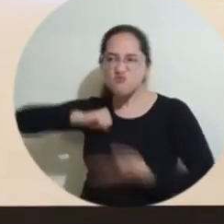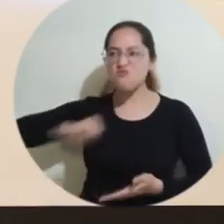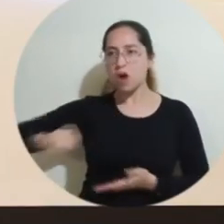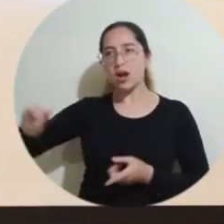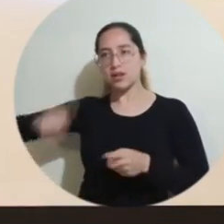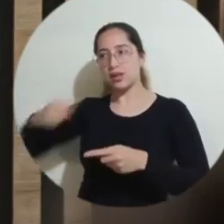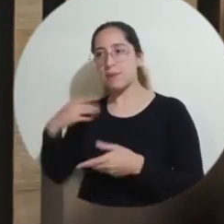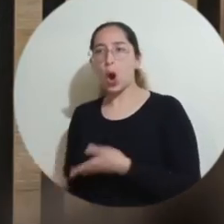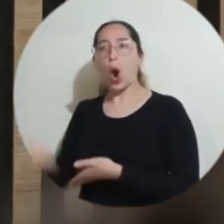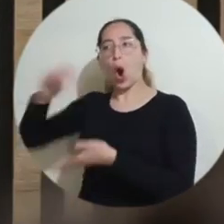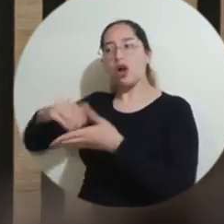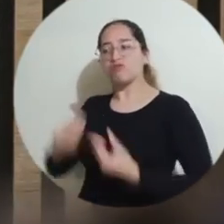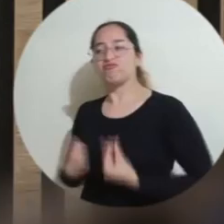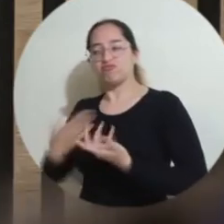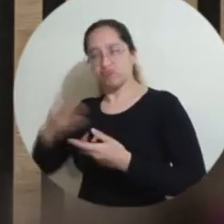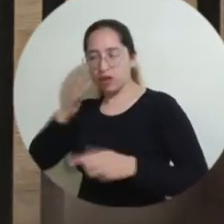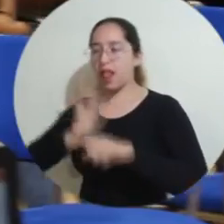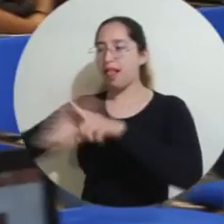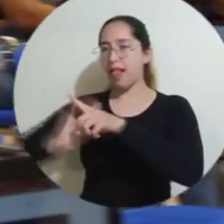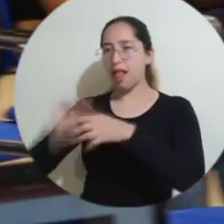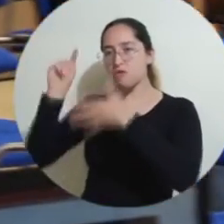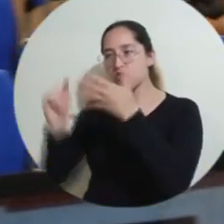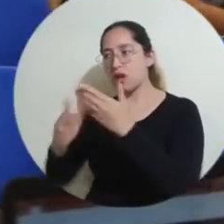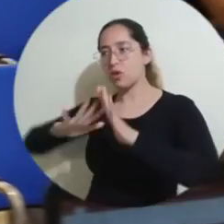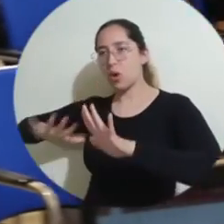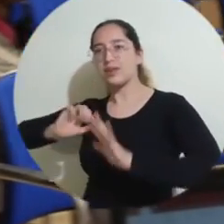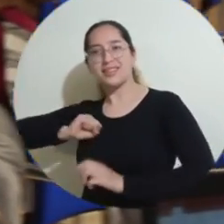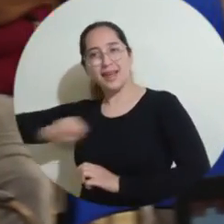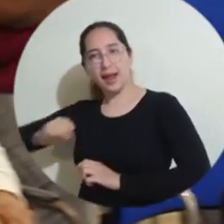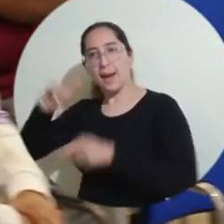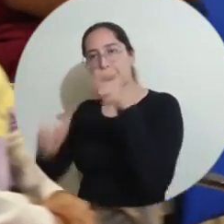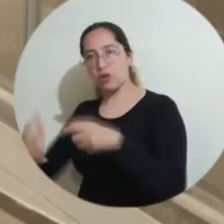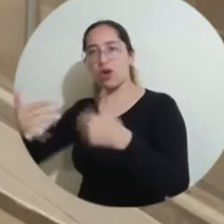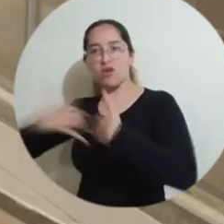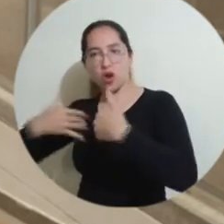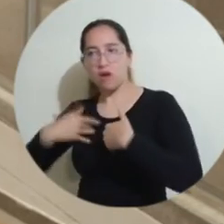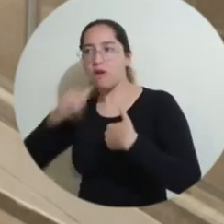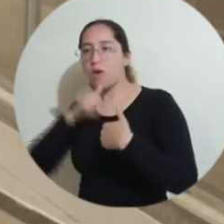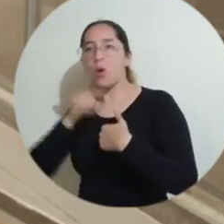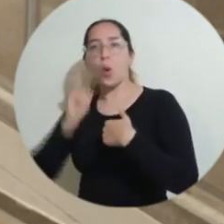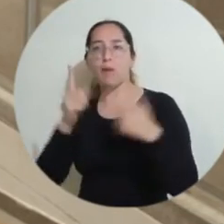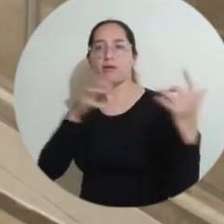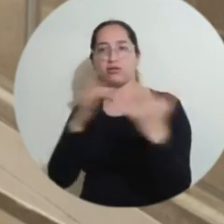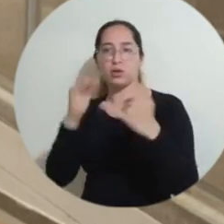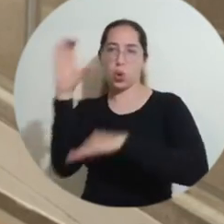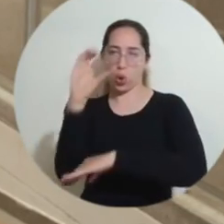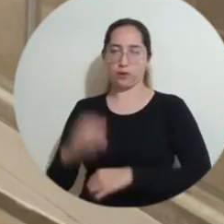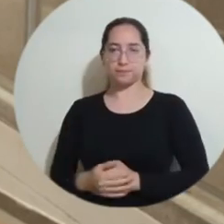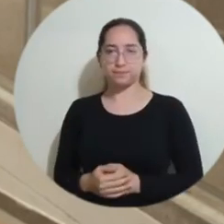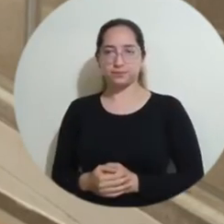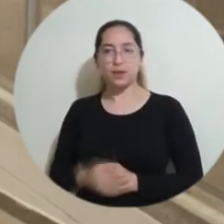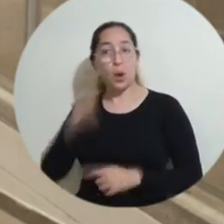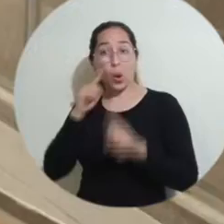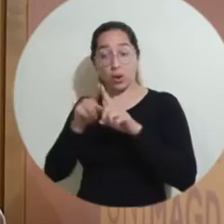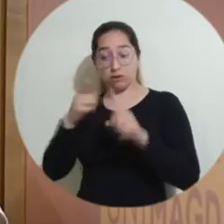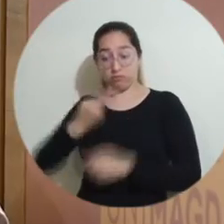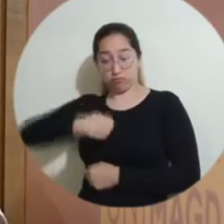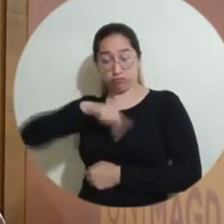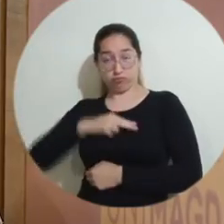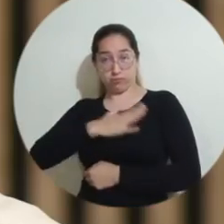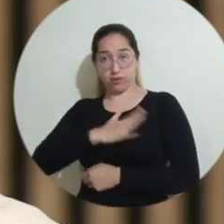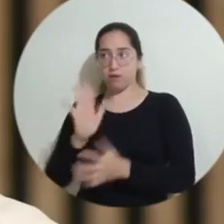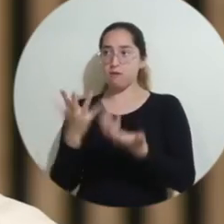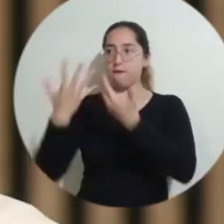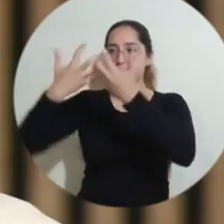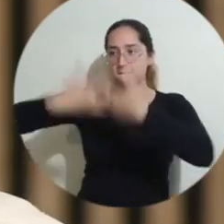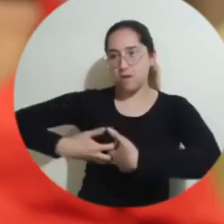garantizar los derechos y reparar integralmente a las víctimas del conflicto armado. Nosotros tenemos la misión de difundir, de